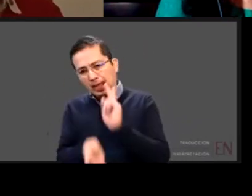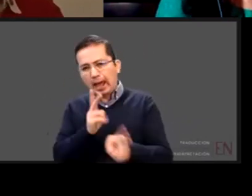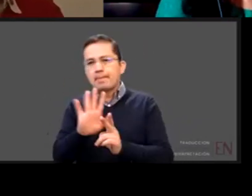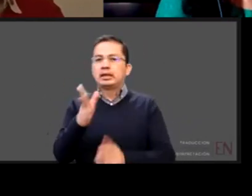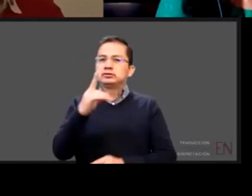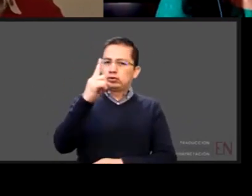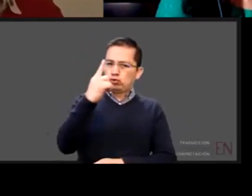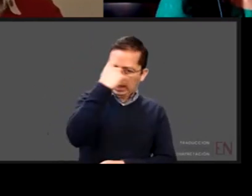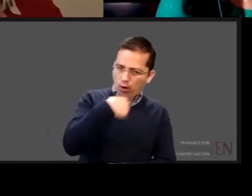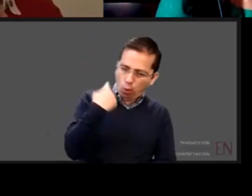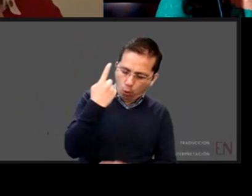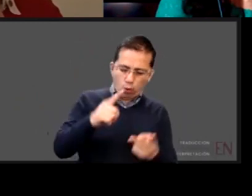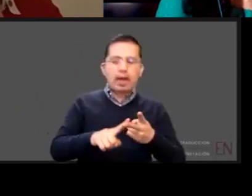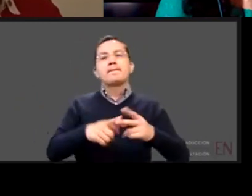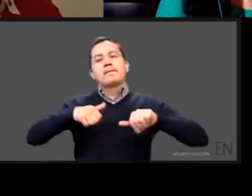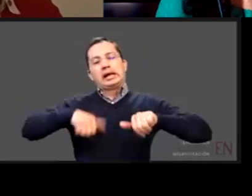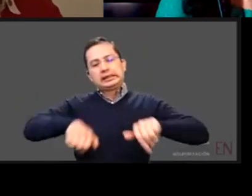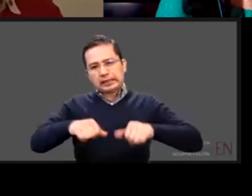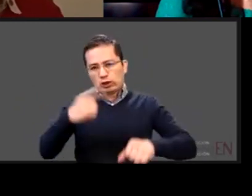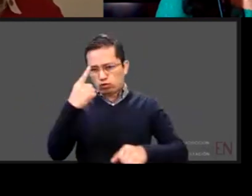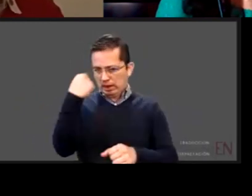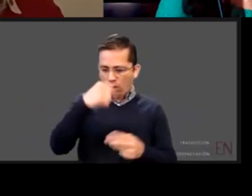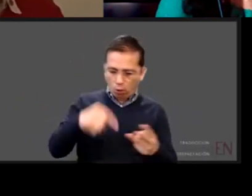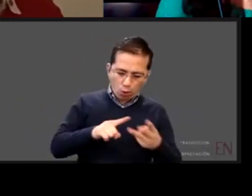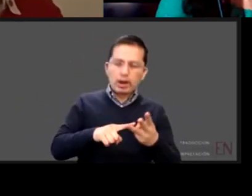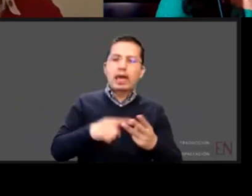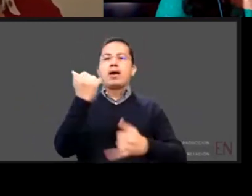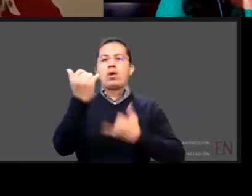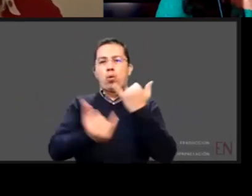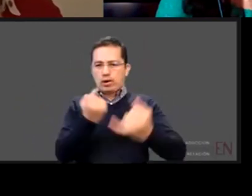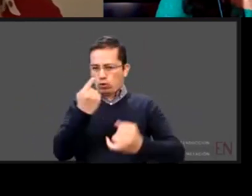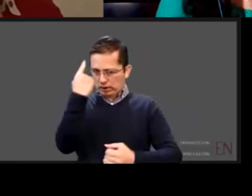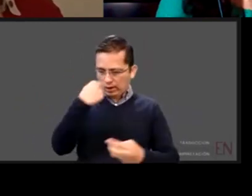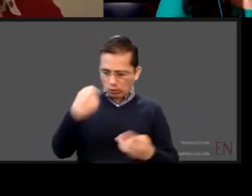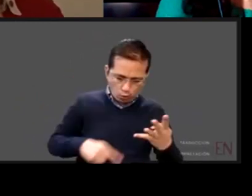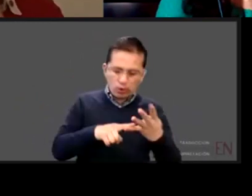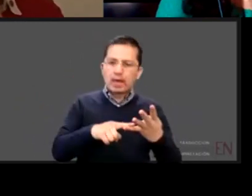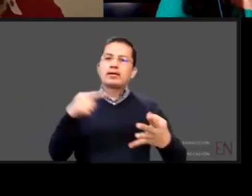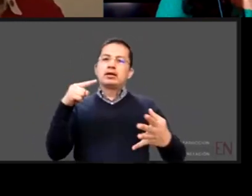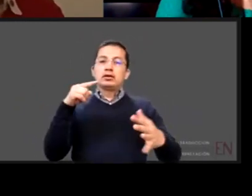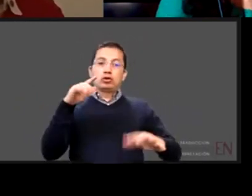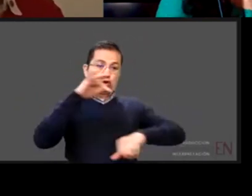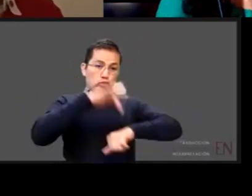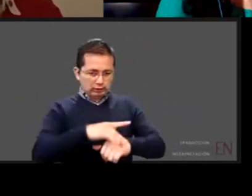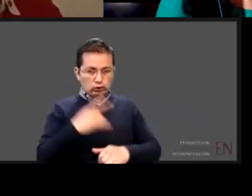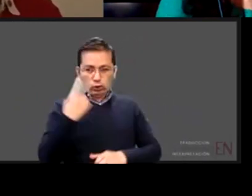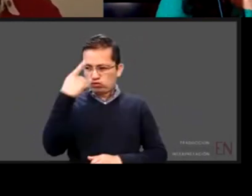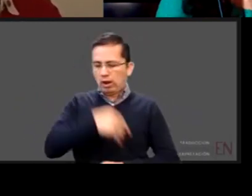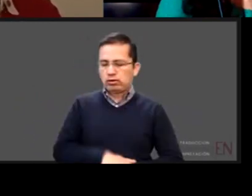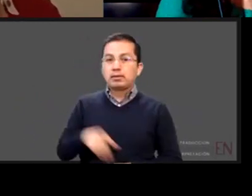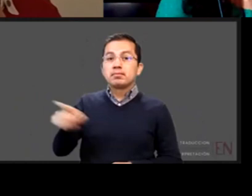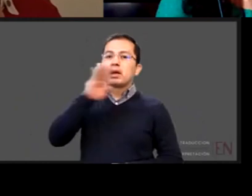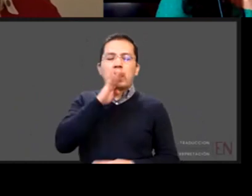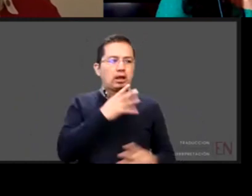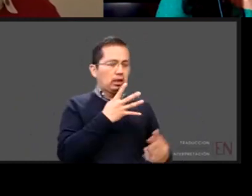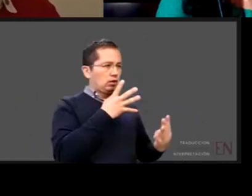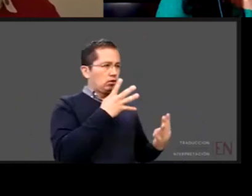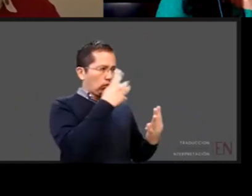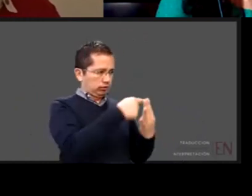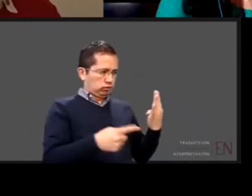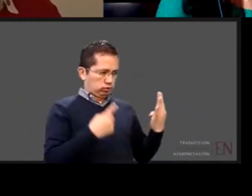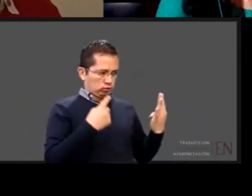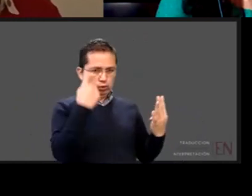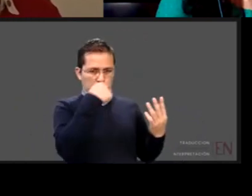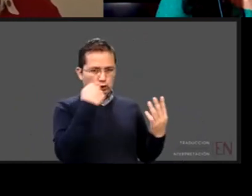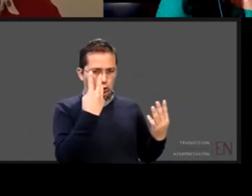hora y le tienes que poner a jugar una hora y tienes que estarle estableciendo contacto una hora y la mamá agarra y dice a ver ya son cuatro horas ajá y yo tengo varios